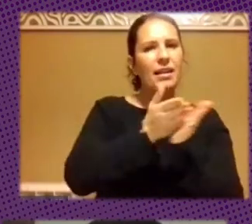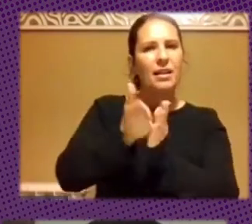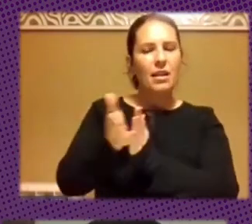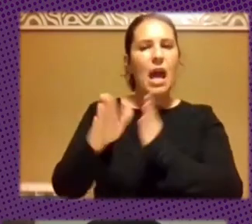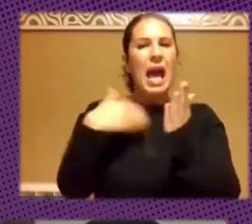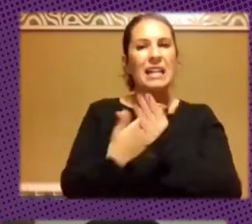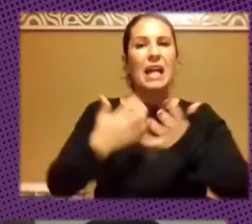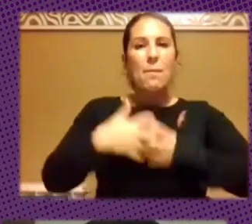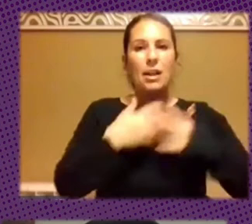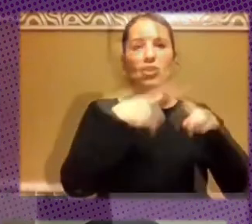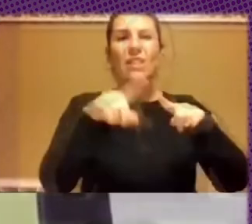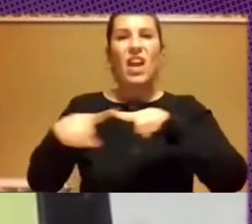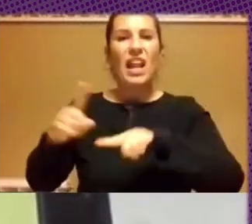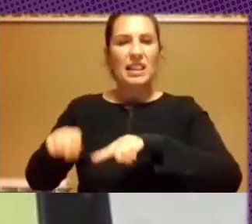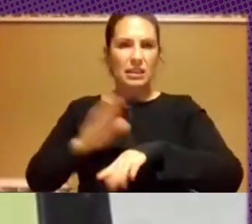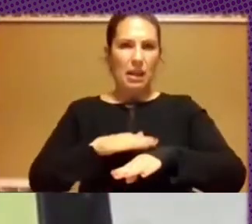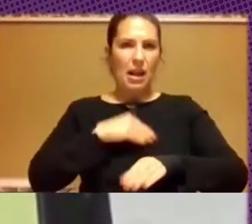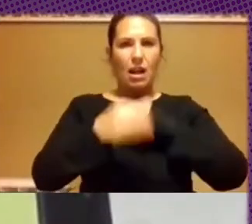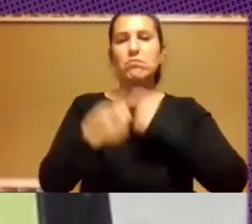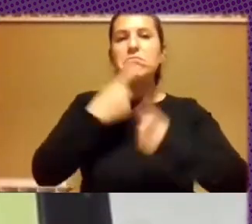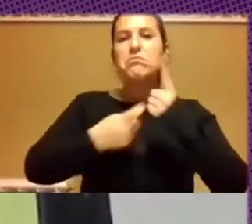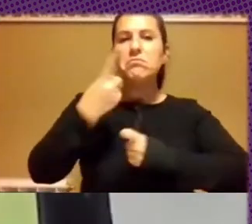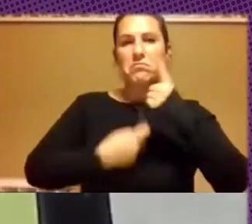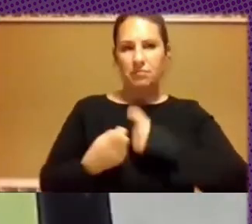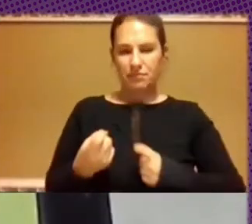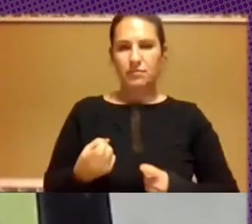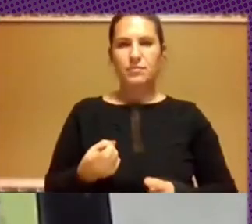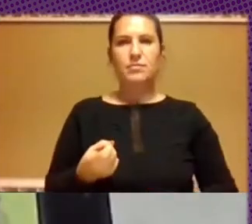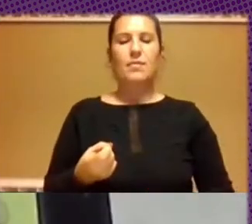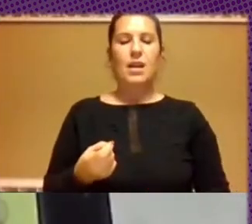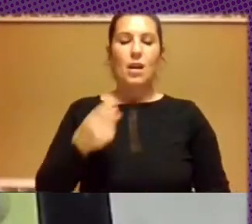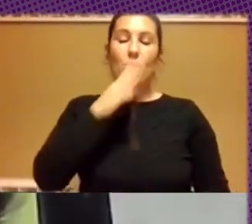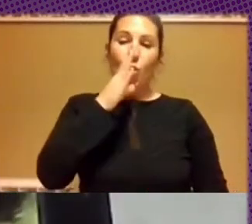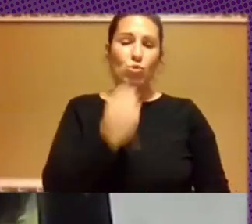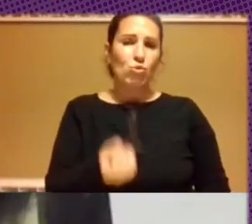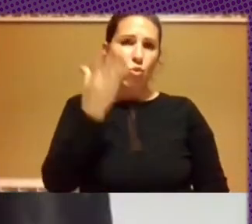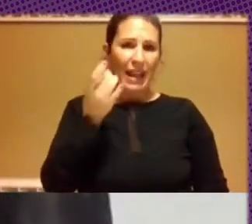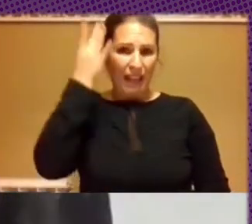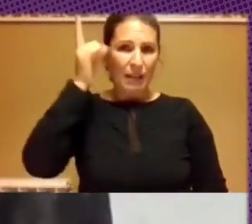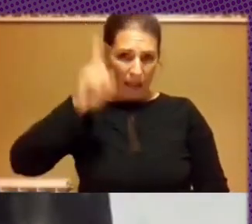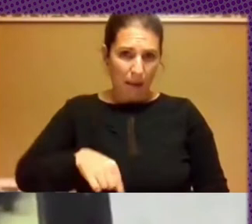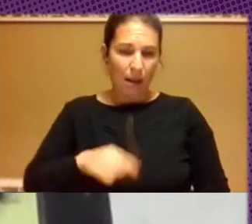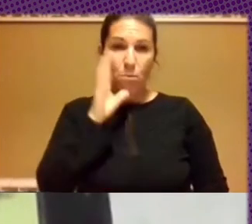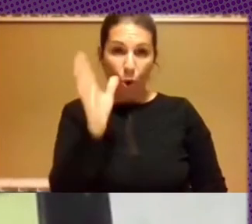para los consumos. Pero lo cierto, y de ahí el porqué también de esta iniciativa, es la base